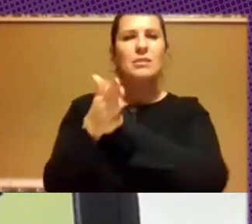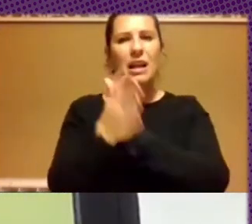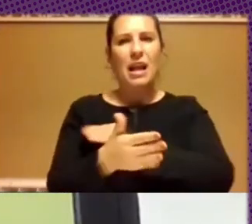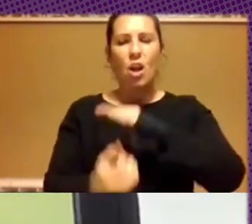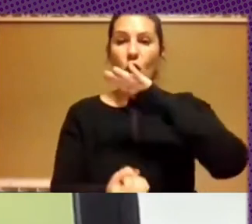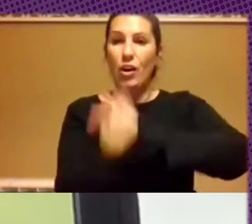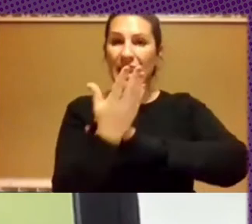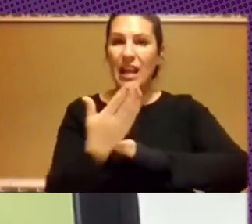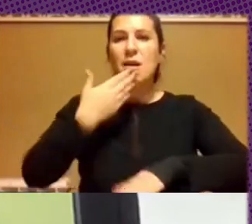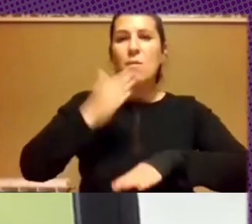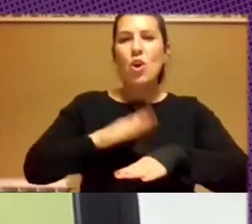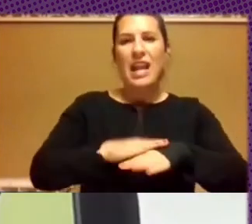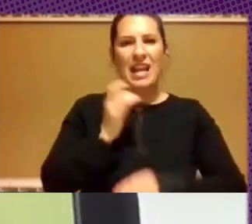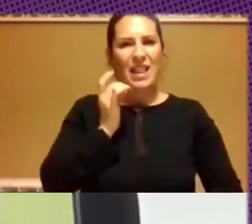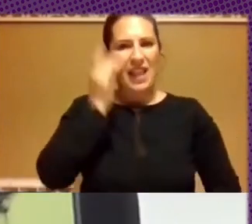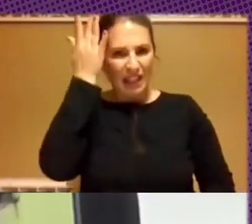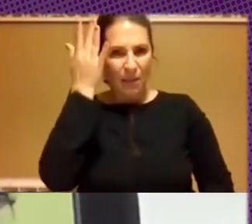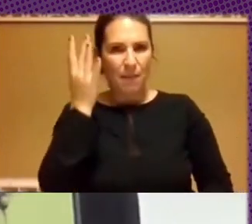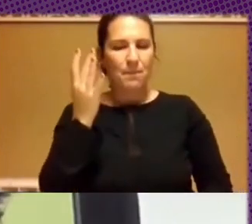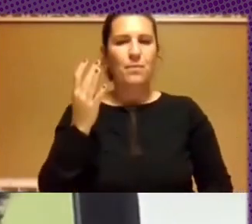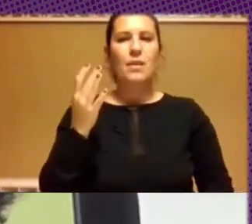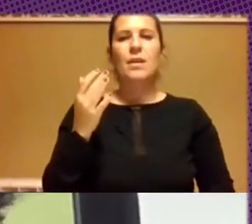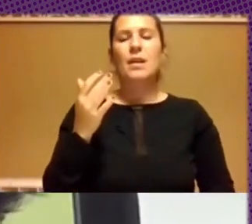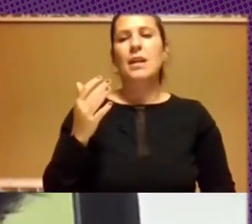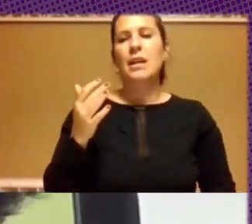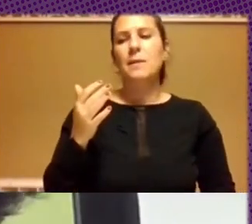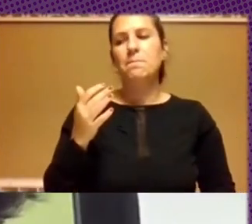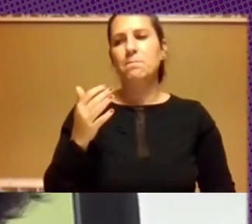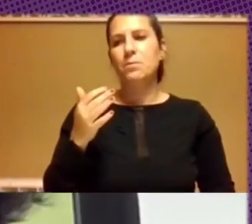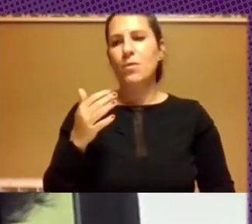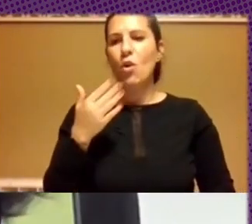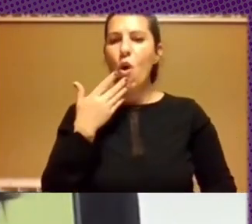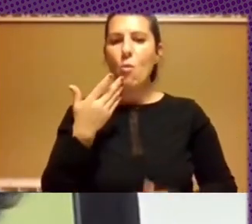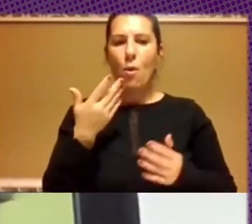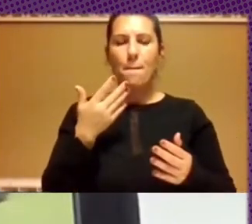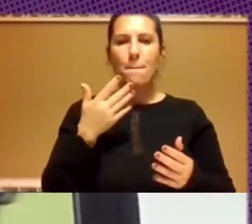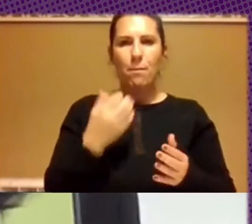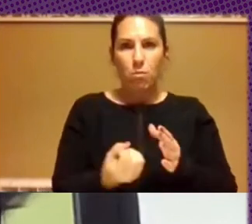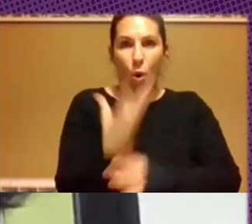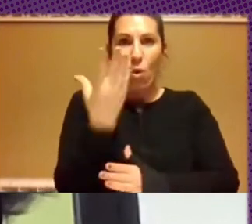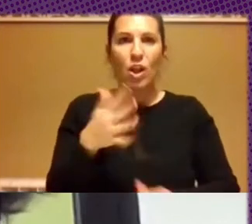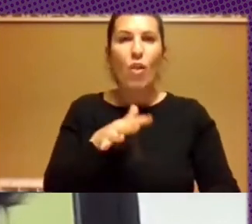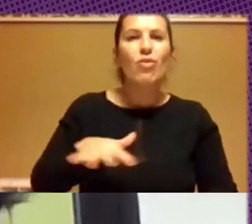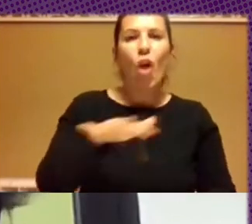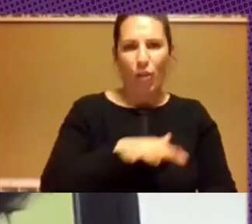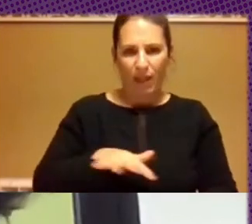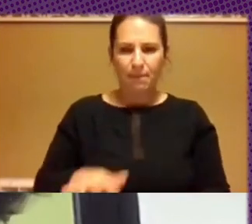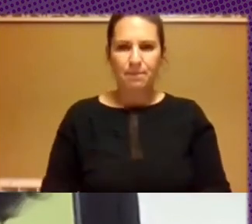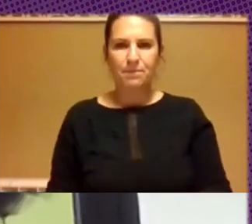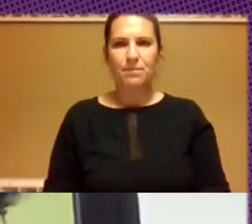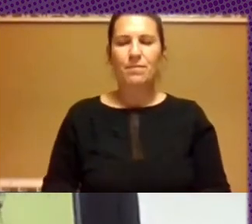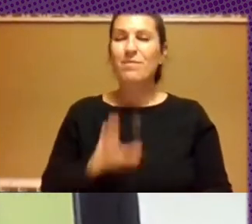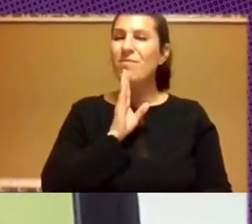porqués de esta iniciativa y de dónde se promulga esta iniciativa. Vos hacías